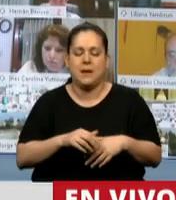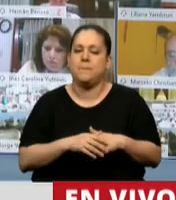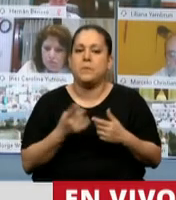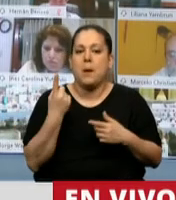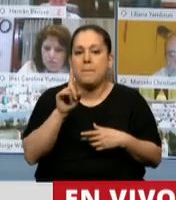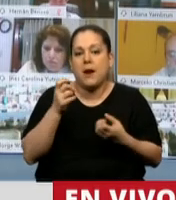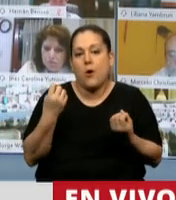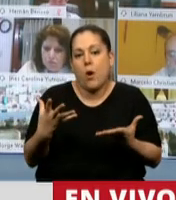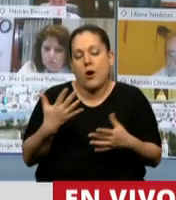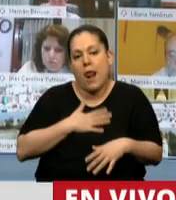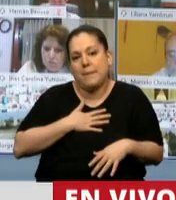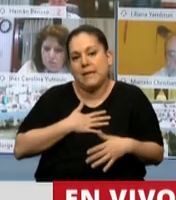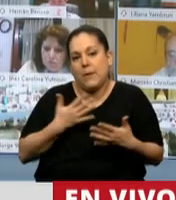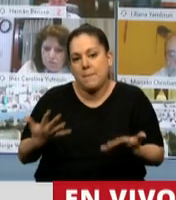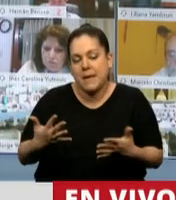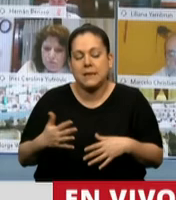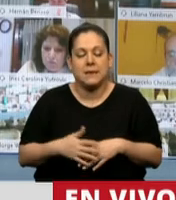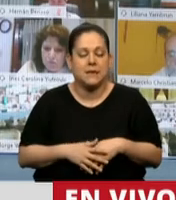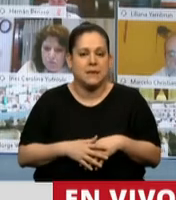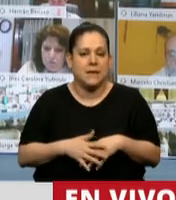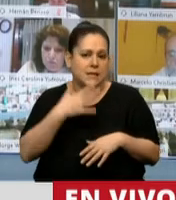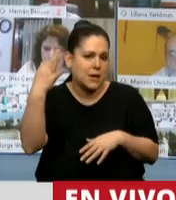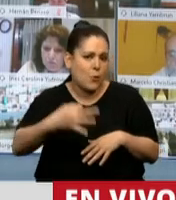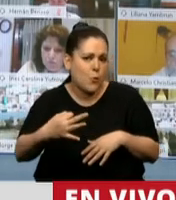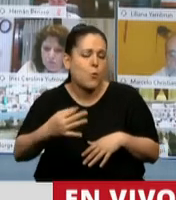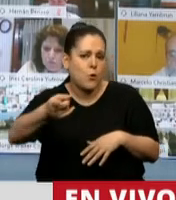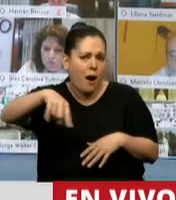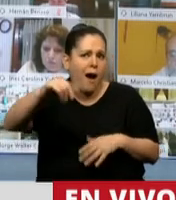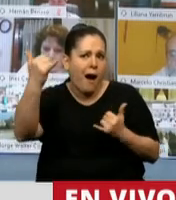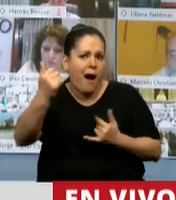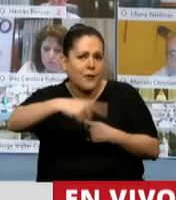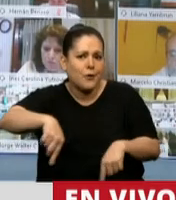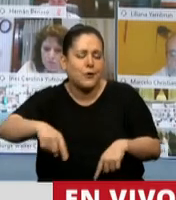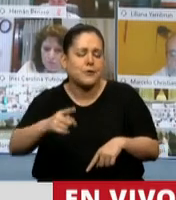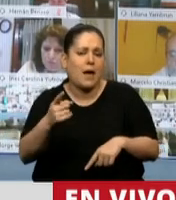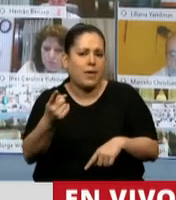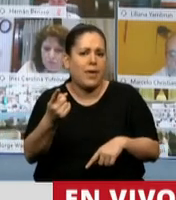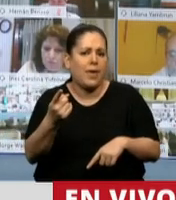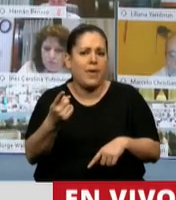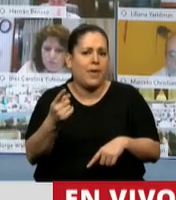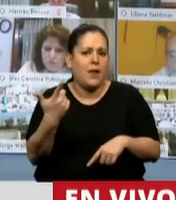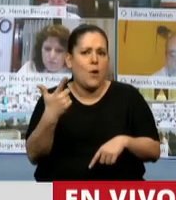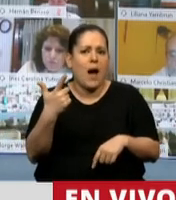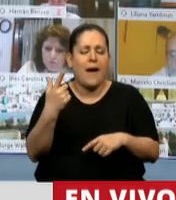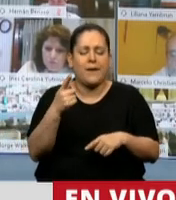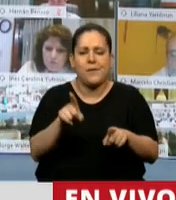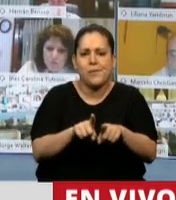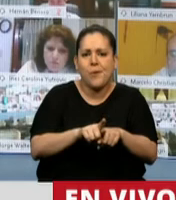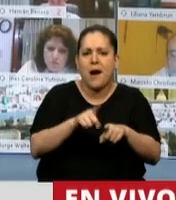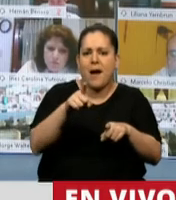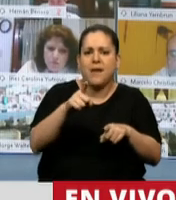lamentablemente, seguramente hay muchas cuestiones que no van a tener la trascendencia que